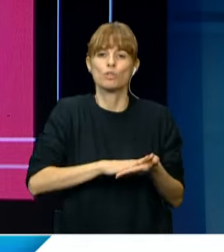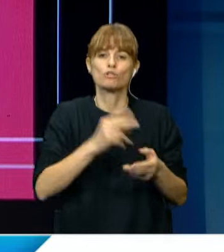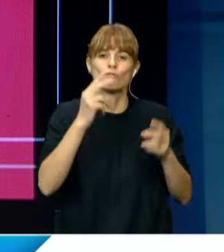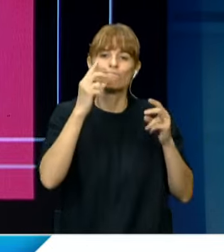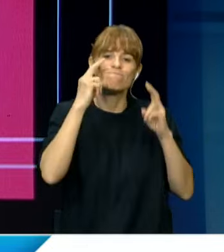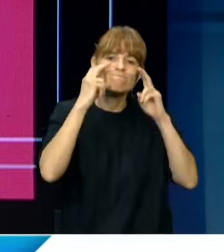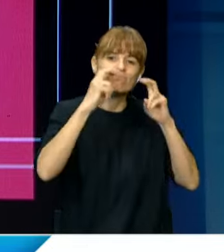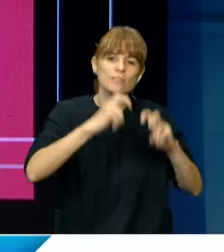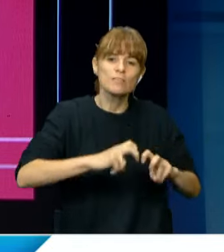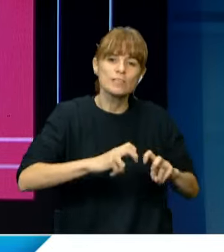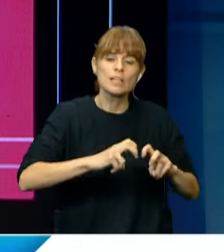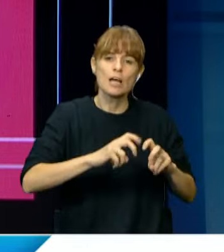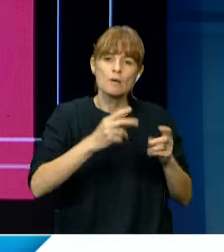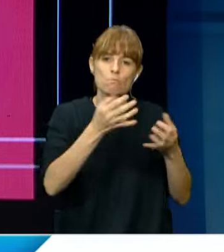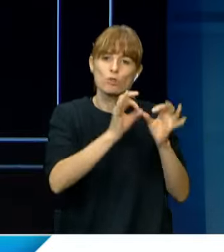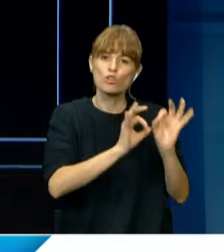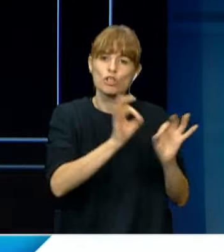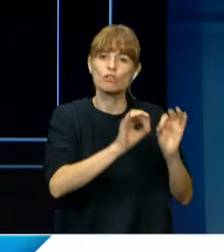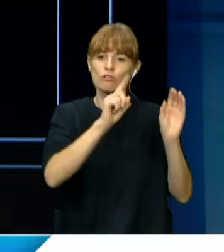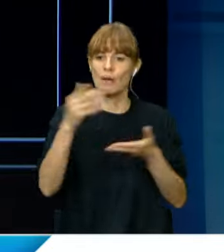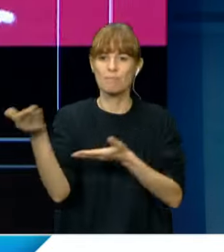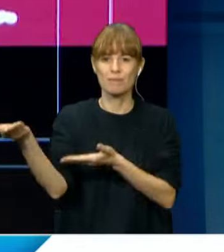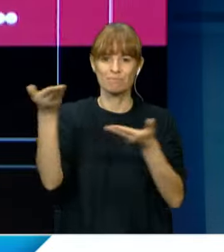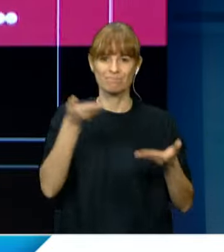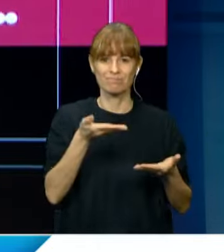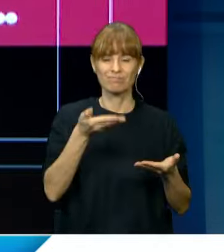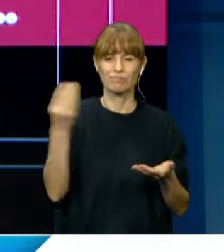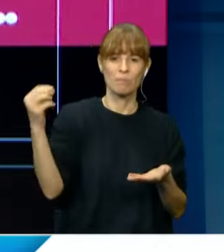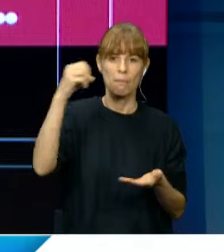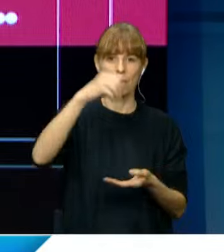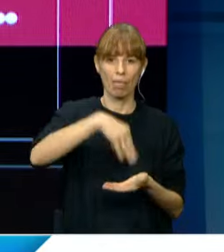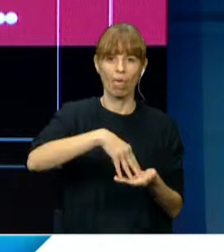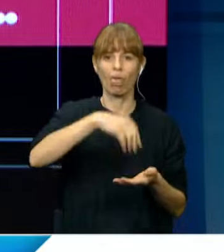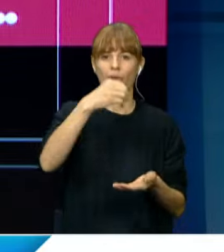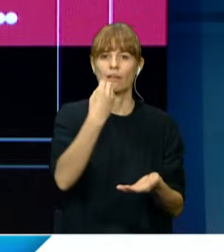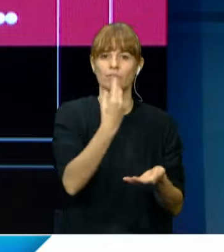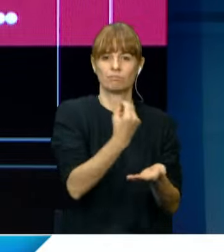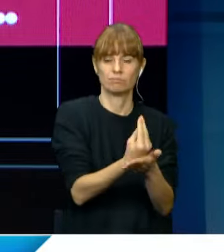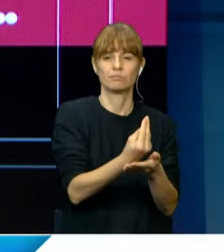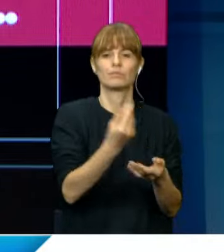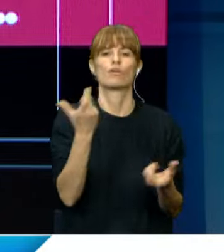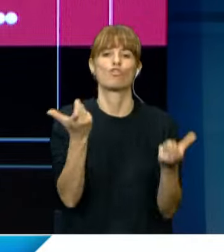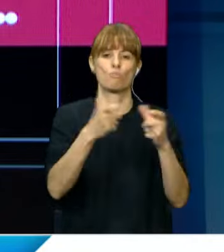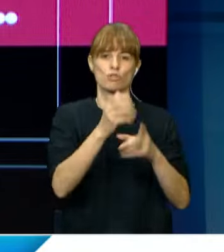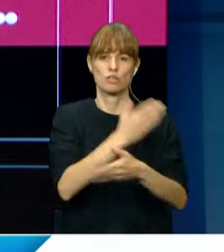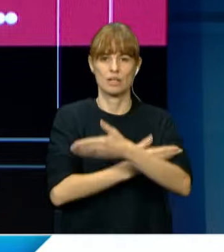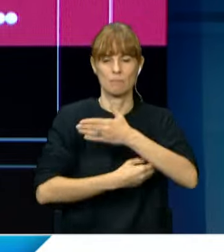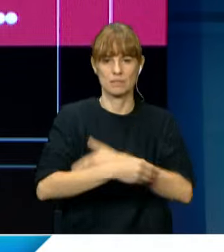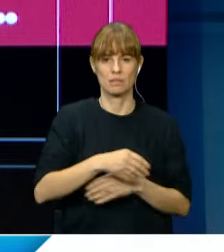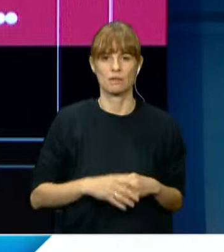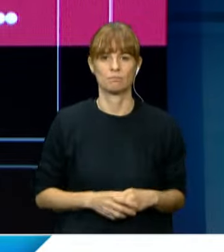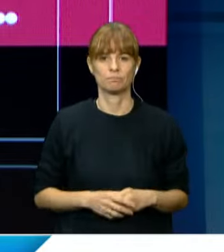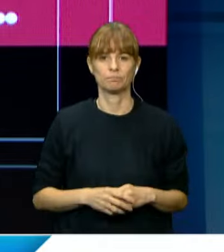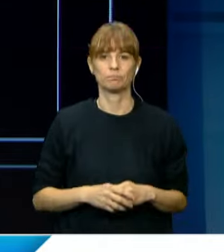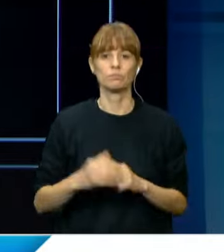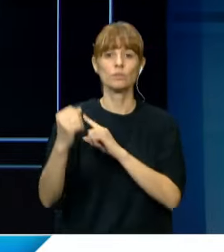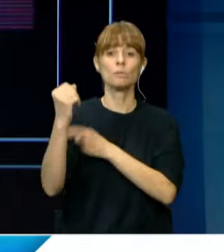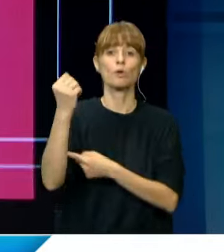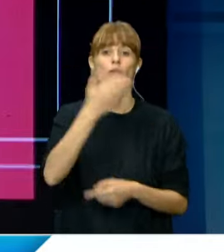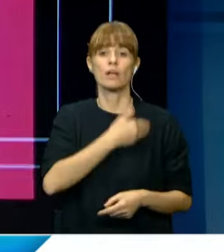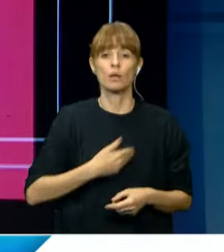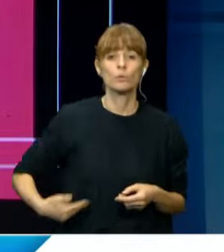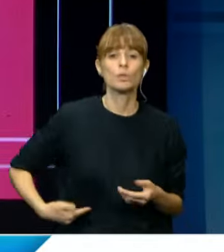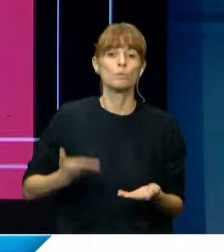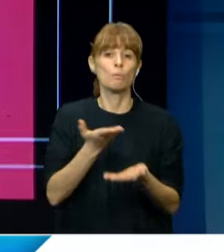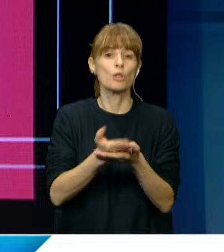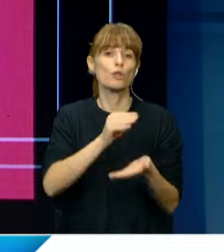asistir próximamente a la comisión. Así también, por otra parte, el Ejecutivo ha solicitado a los